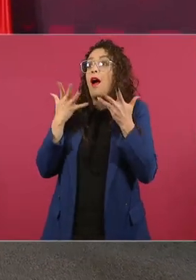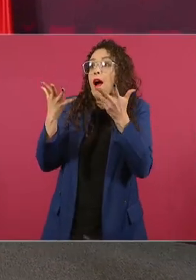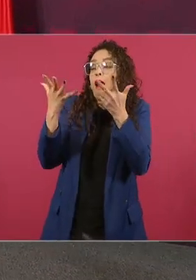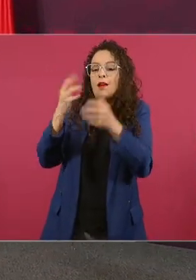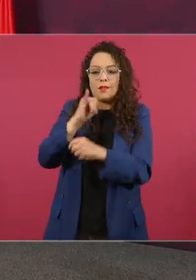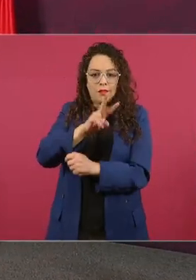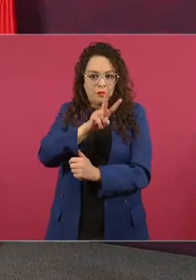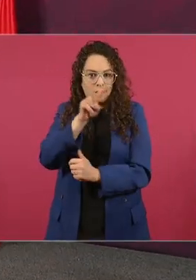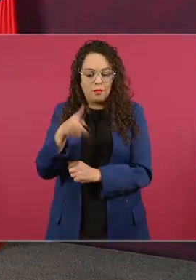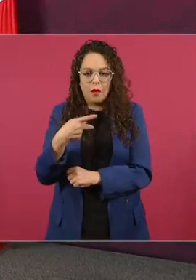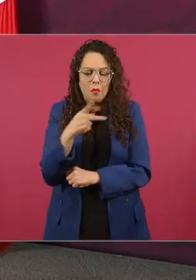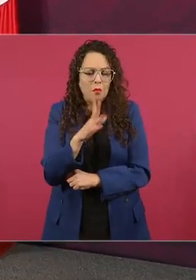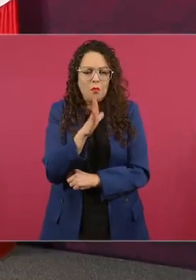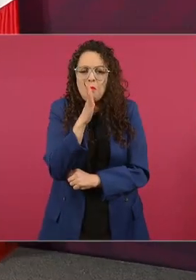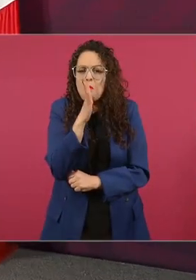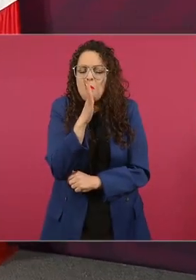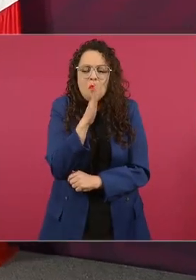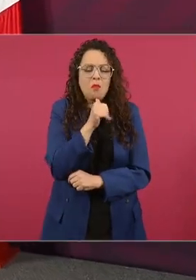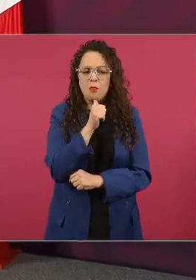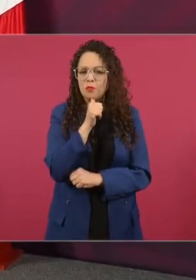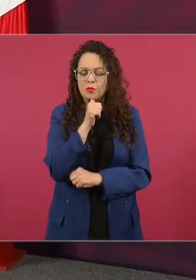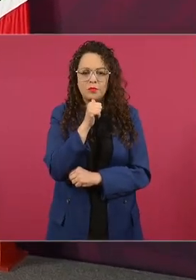sería como el regreso